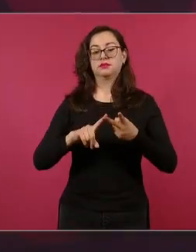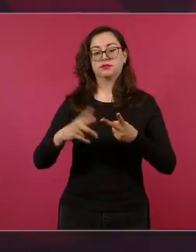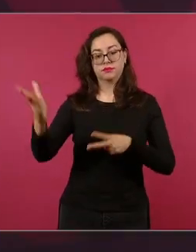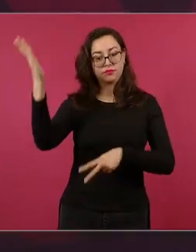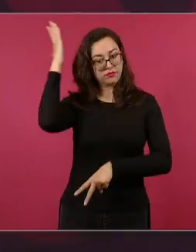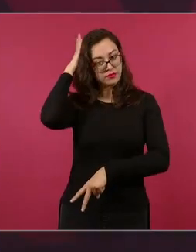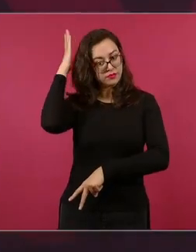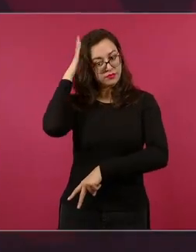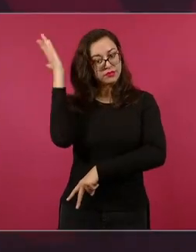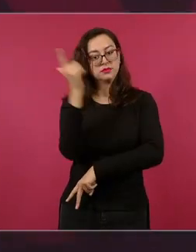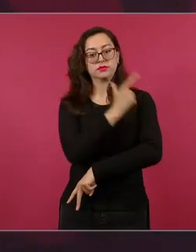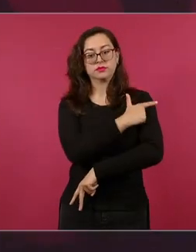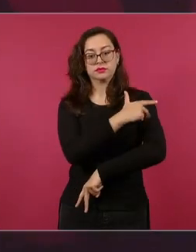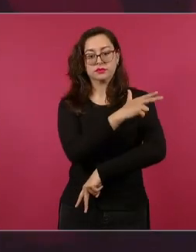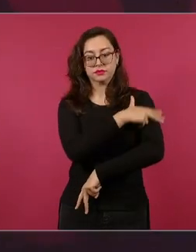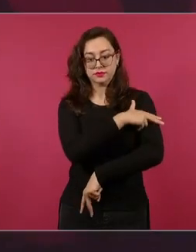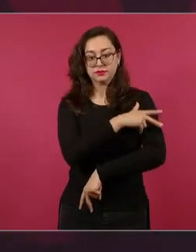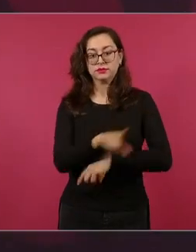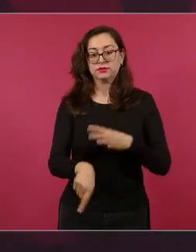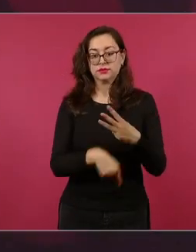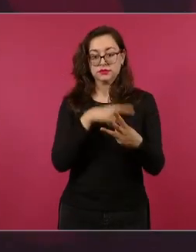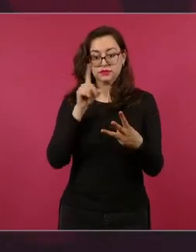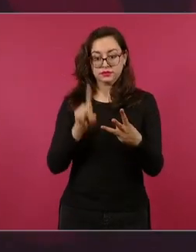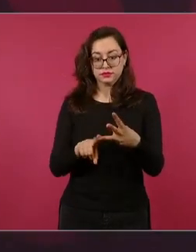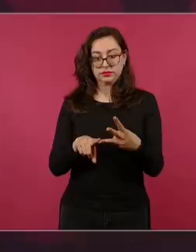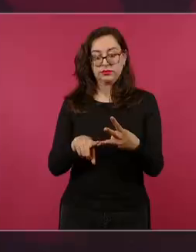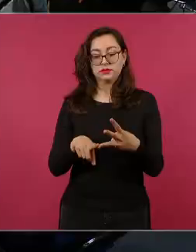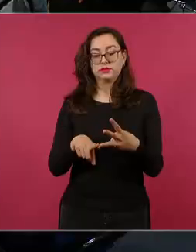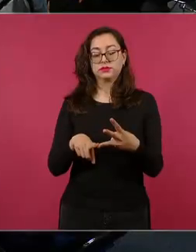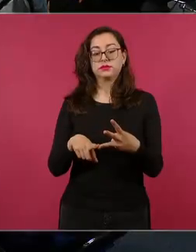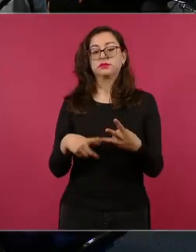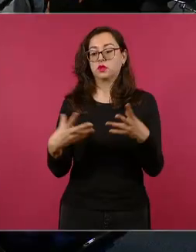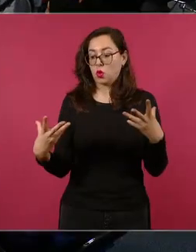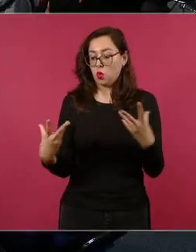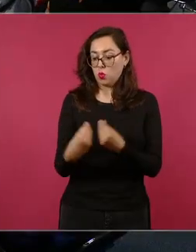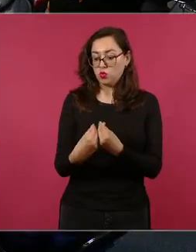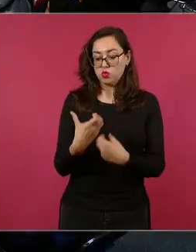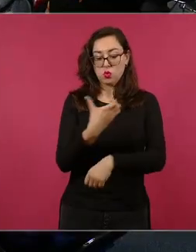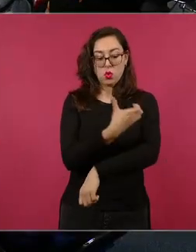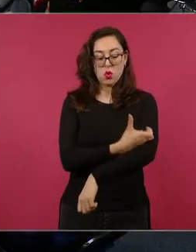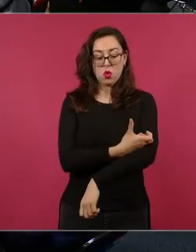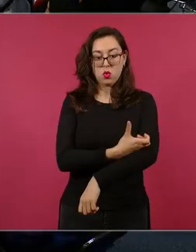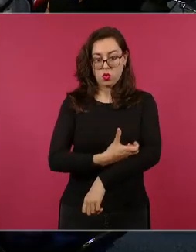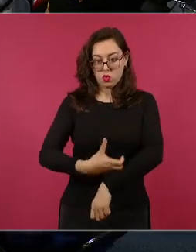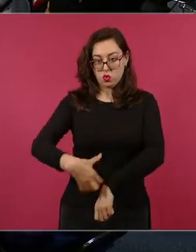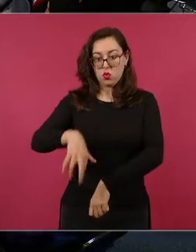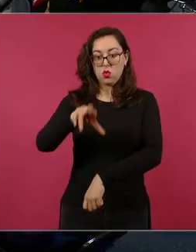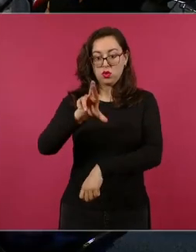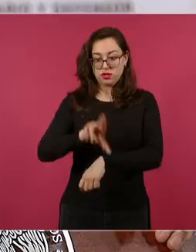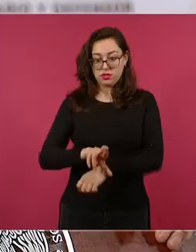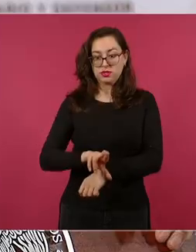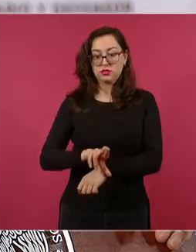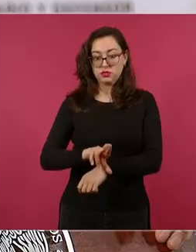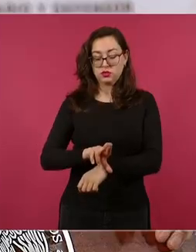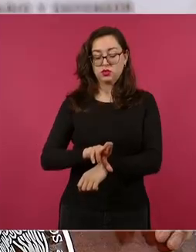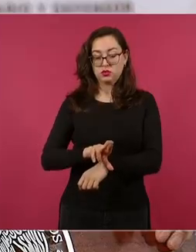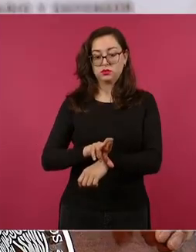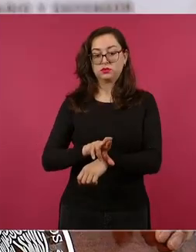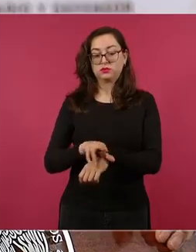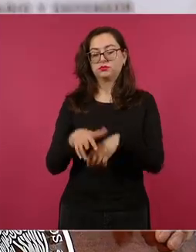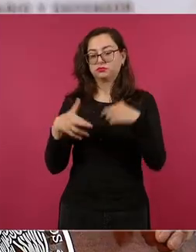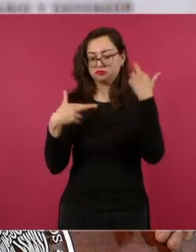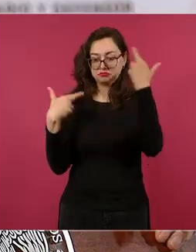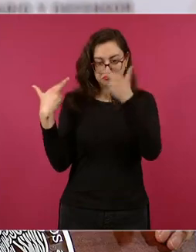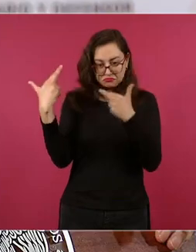sede en Acapulco y también nos coordinamos con la guardia nacional para que venga el coordinador estatal y